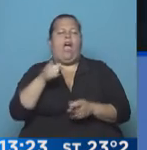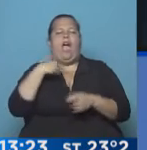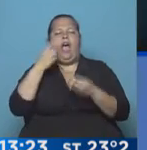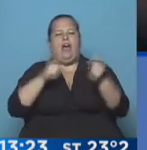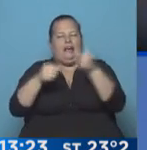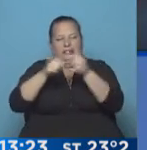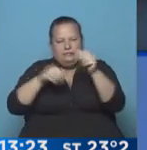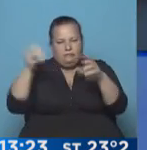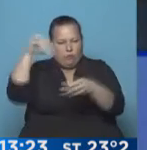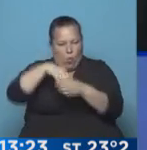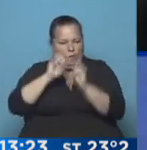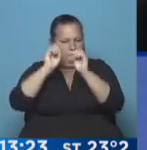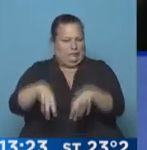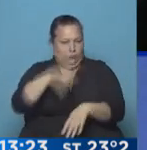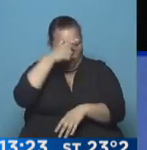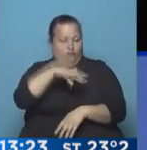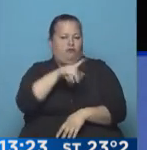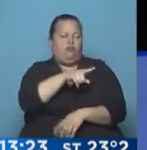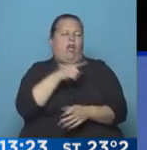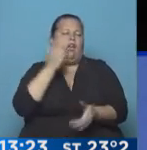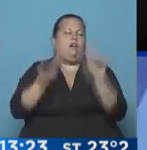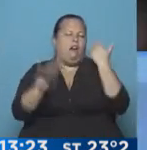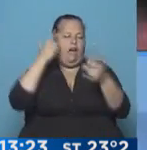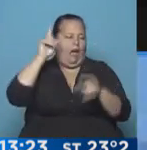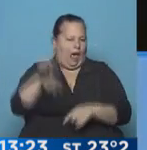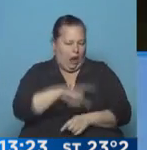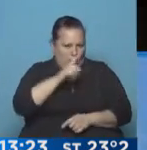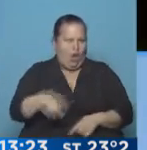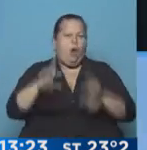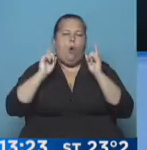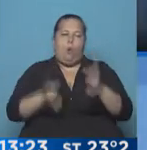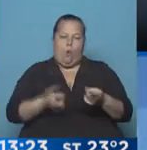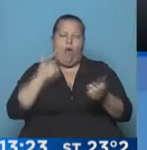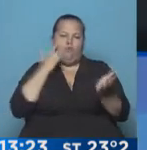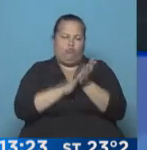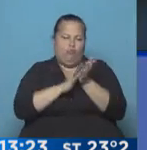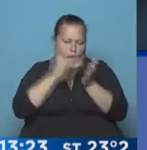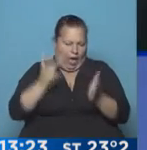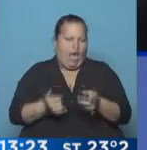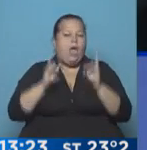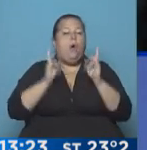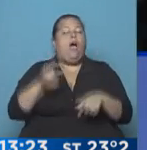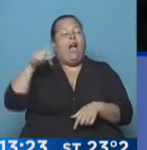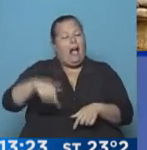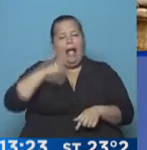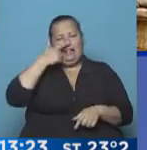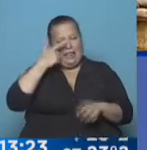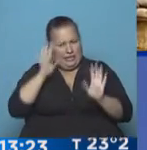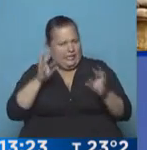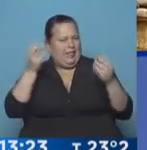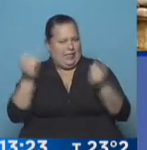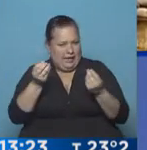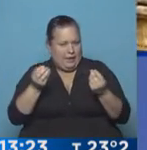anestésicos. Procedimientos que fueron anulados, de todas formas había mucho peso probatorio. Lo cierto es que acá es interesante porque